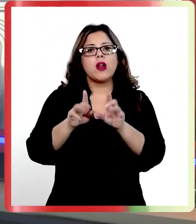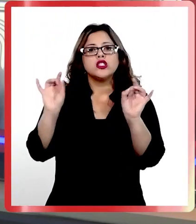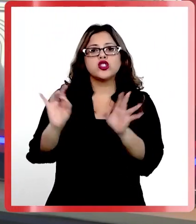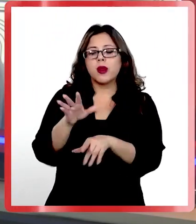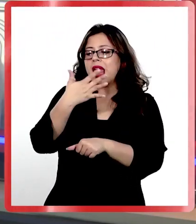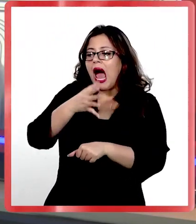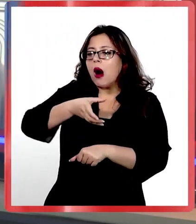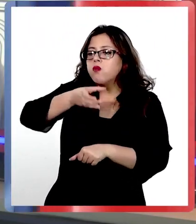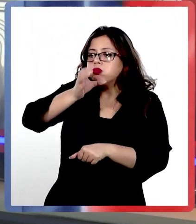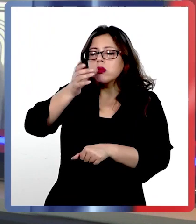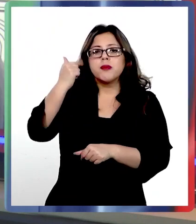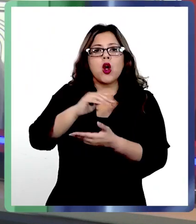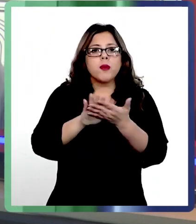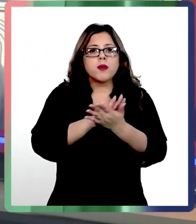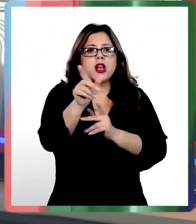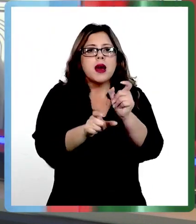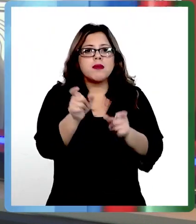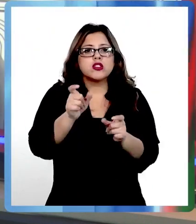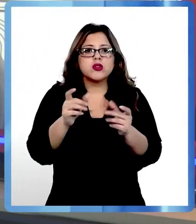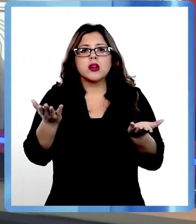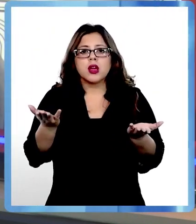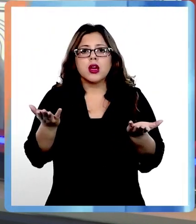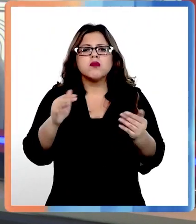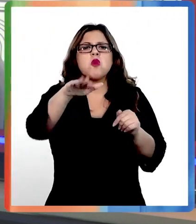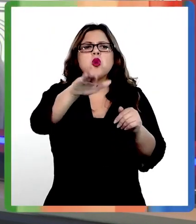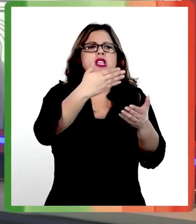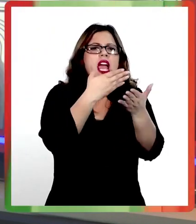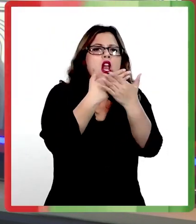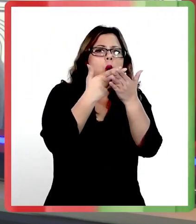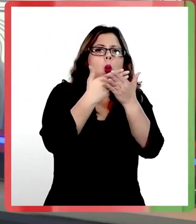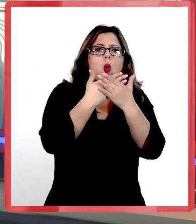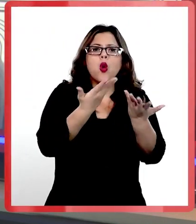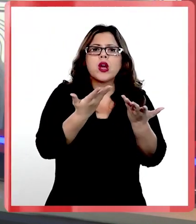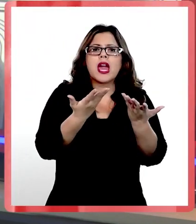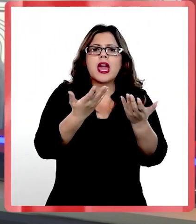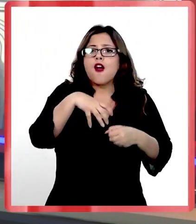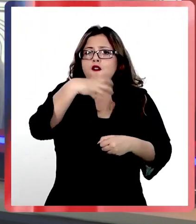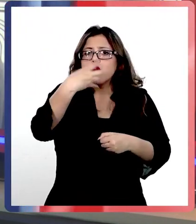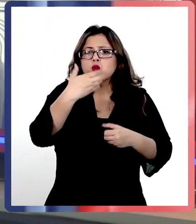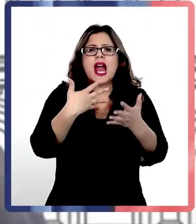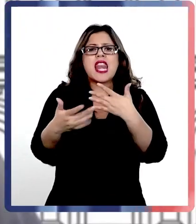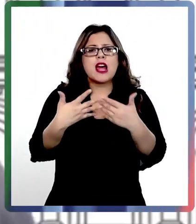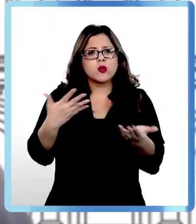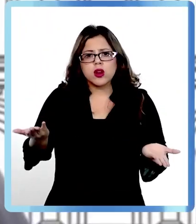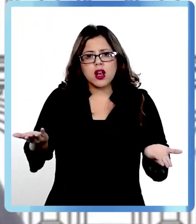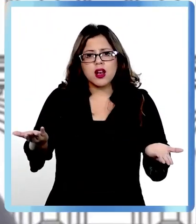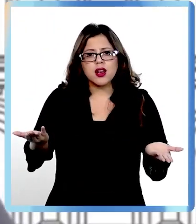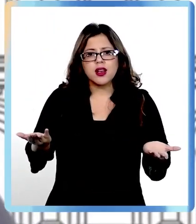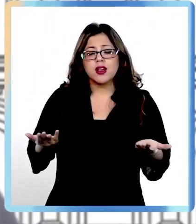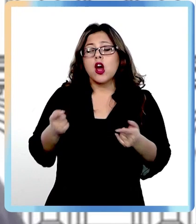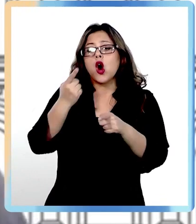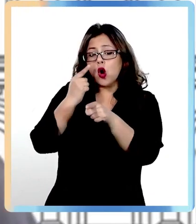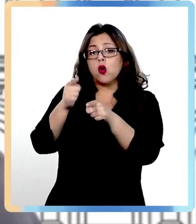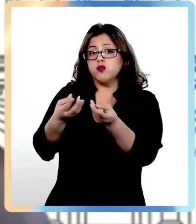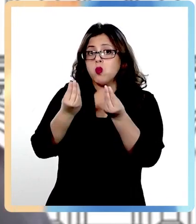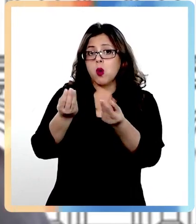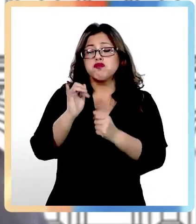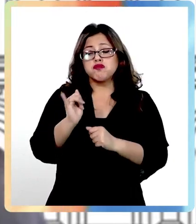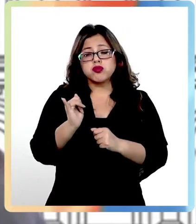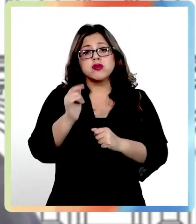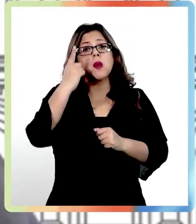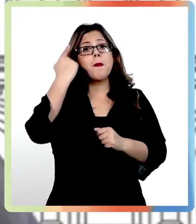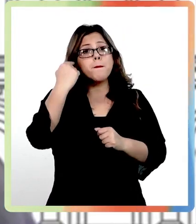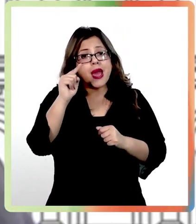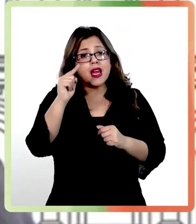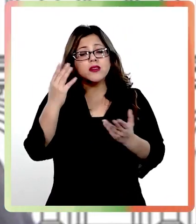se quita con el agua. Pero, por ejemplo, la gente dirá tal vez, ¿y los jugos de fruta natural? Es mejor, mira, son buenos, pero aún